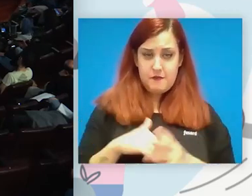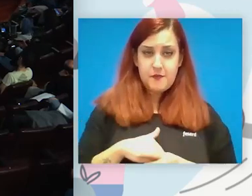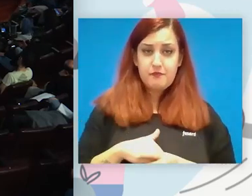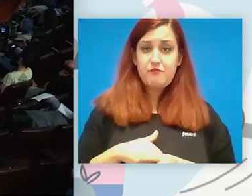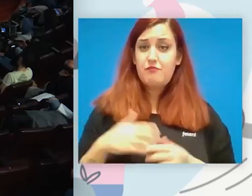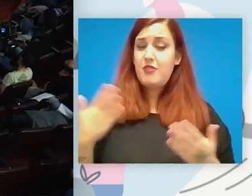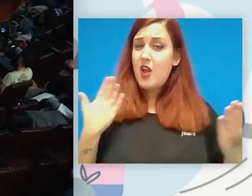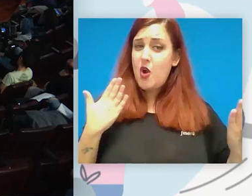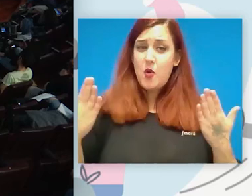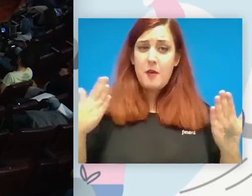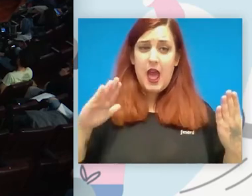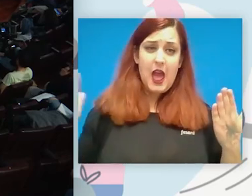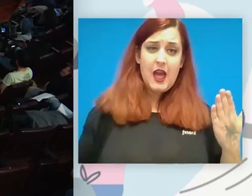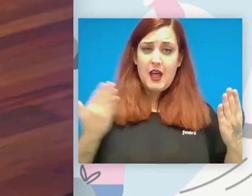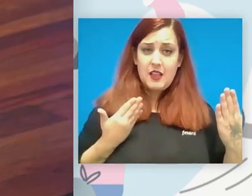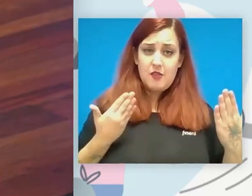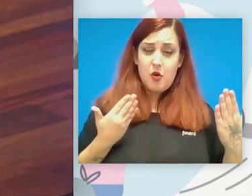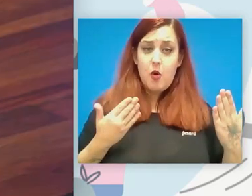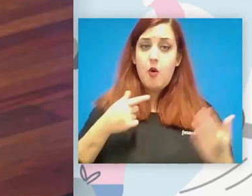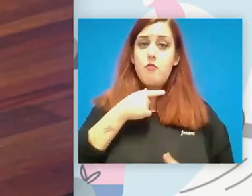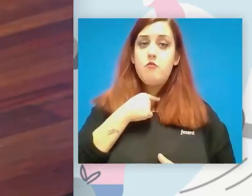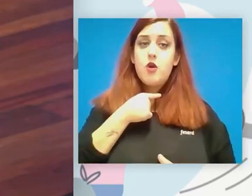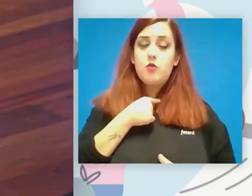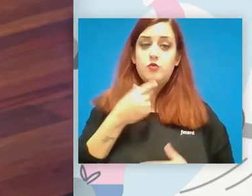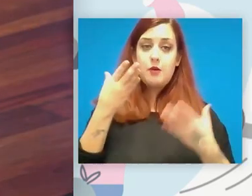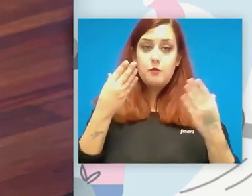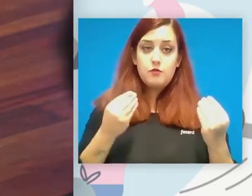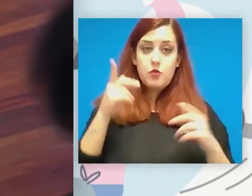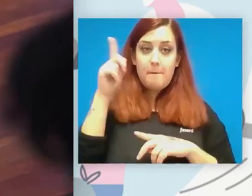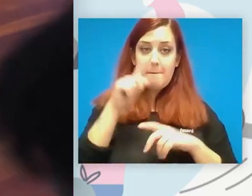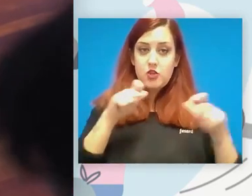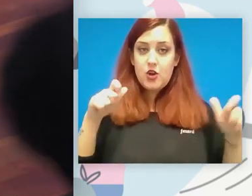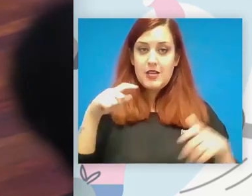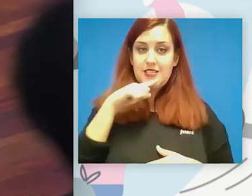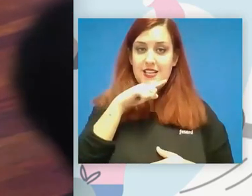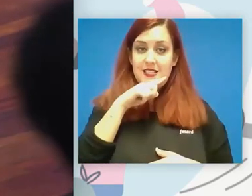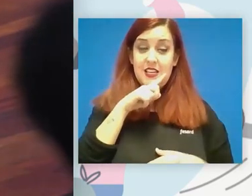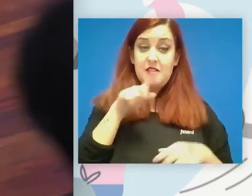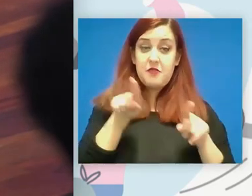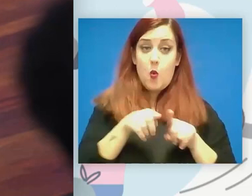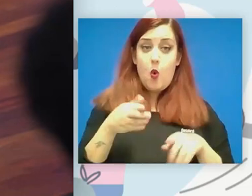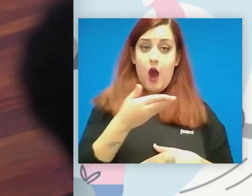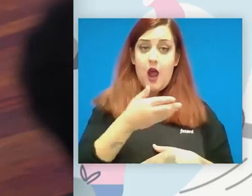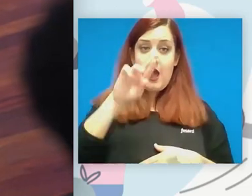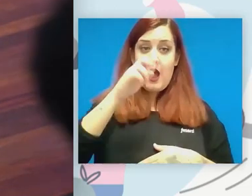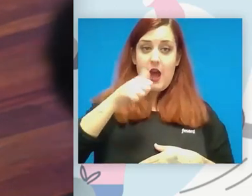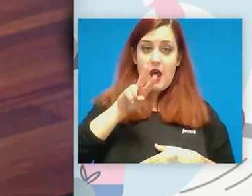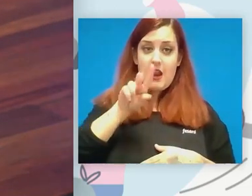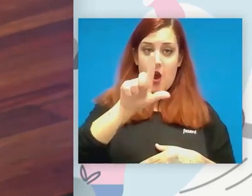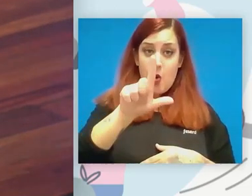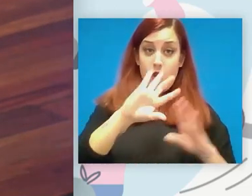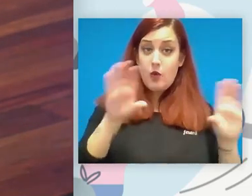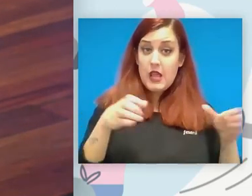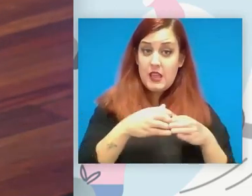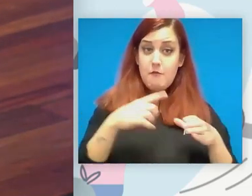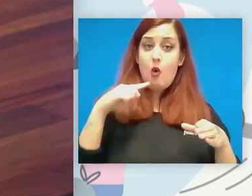comparativo y me encanta que haya gente de Elche como Raúl Reina y un equipo como el Elche donde